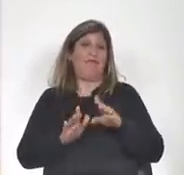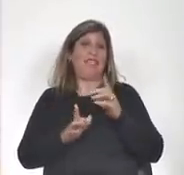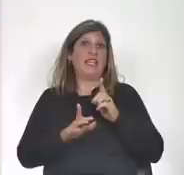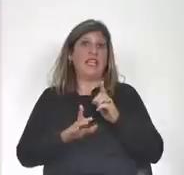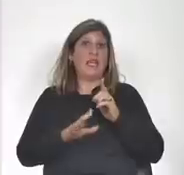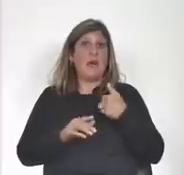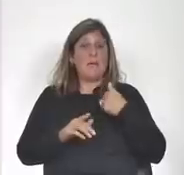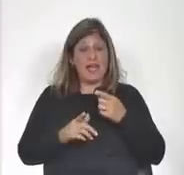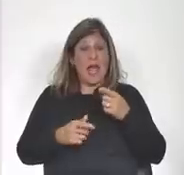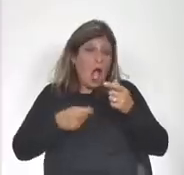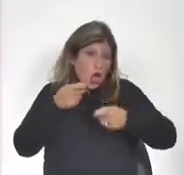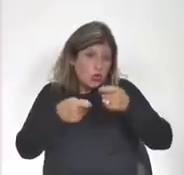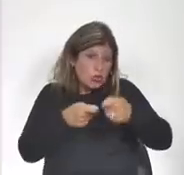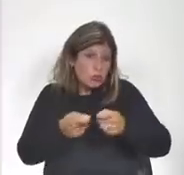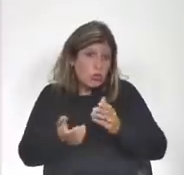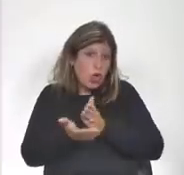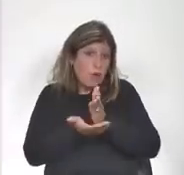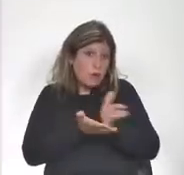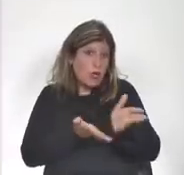contribuir